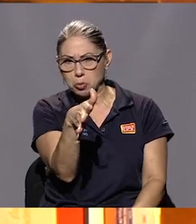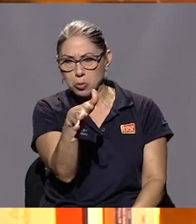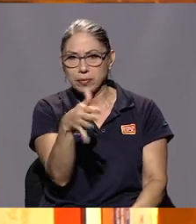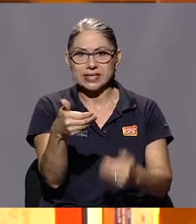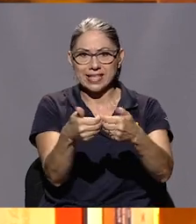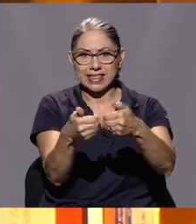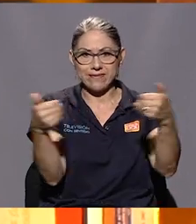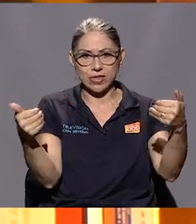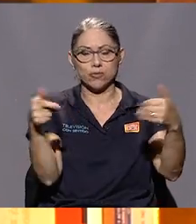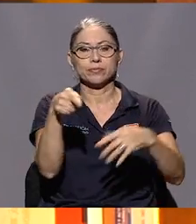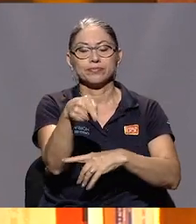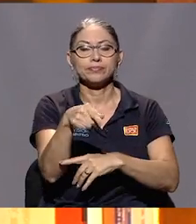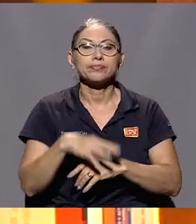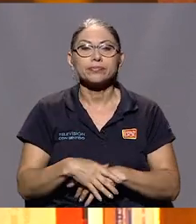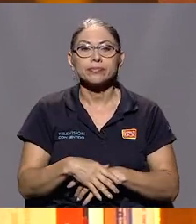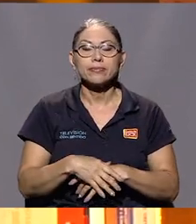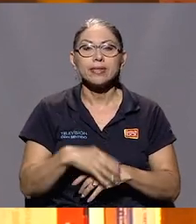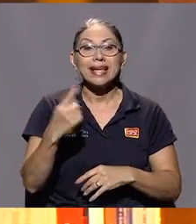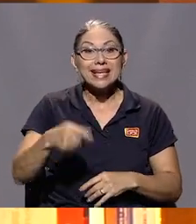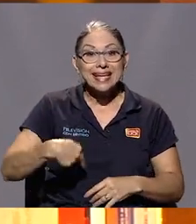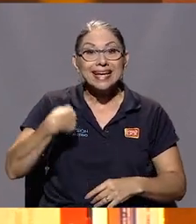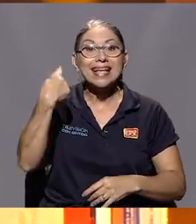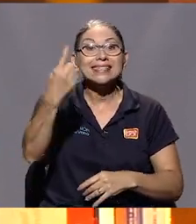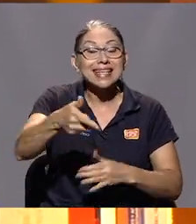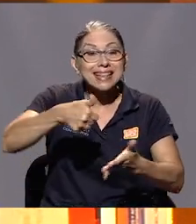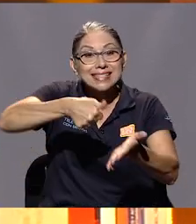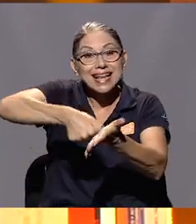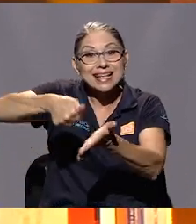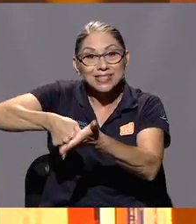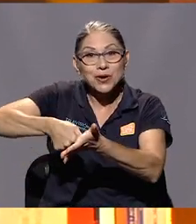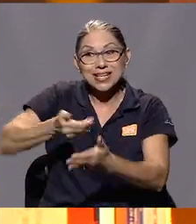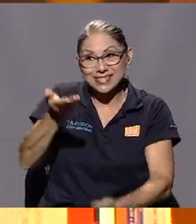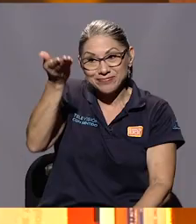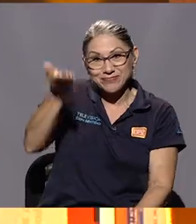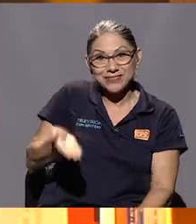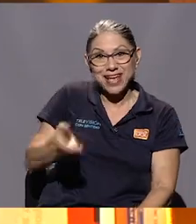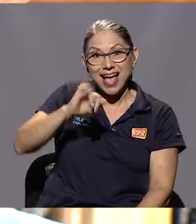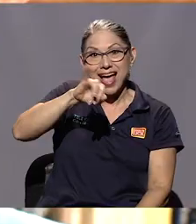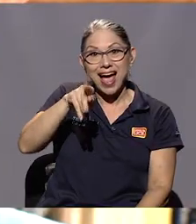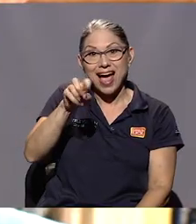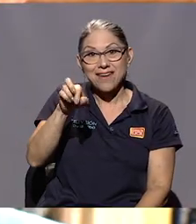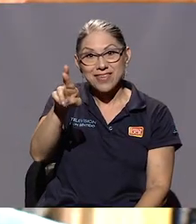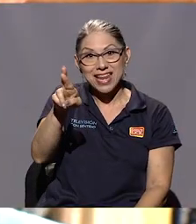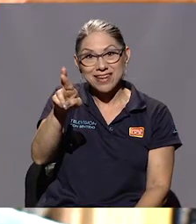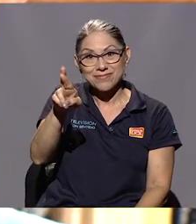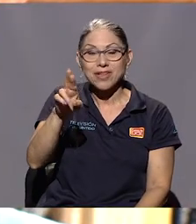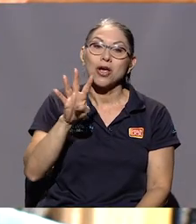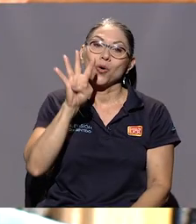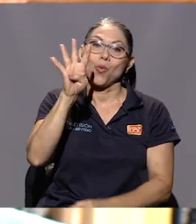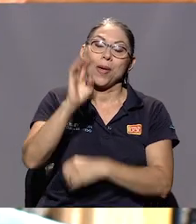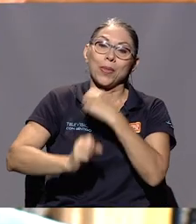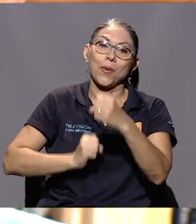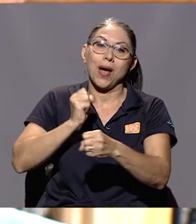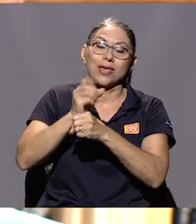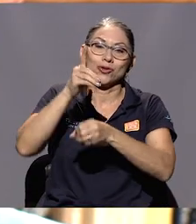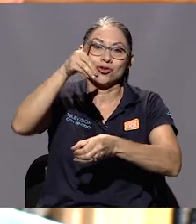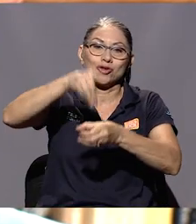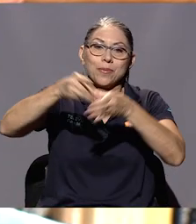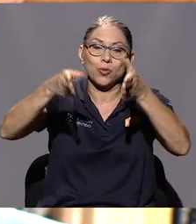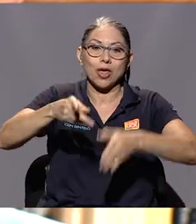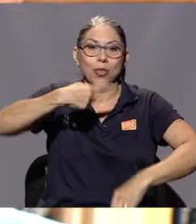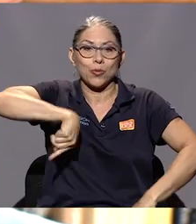En las siguientes elecciones fue Javier cuatro años nuestro